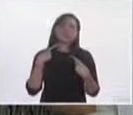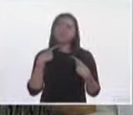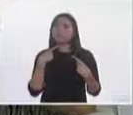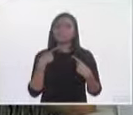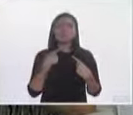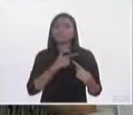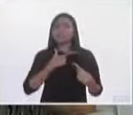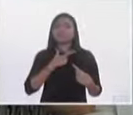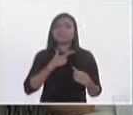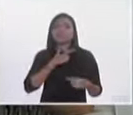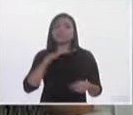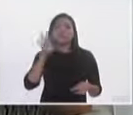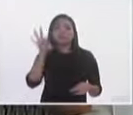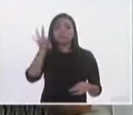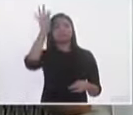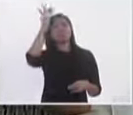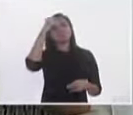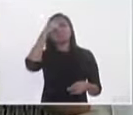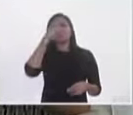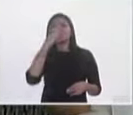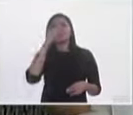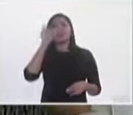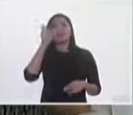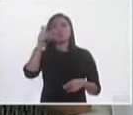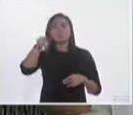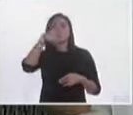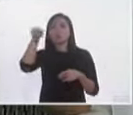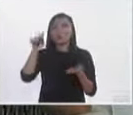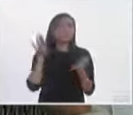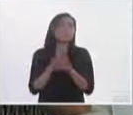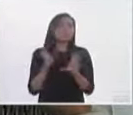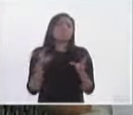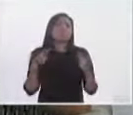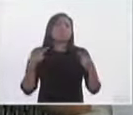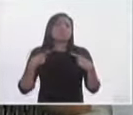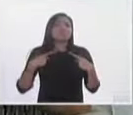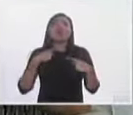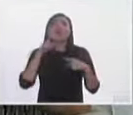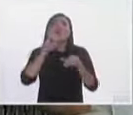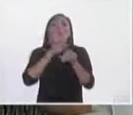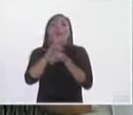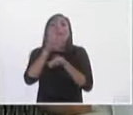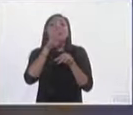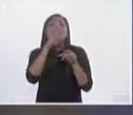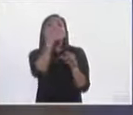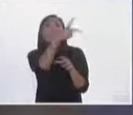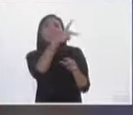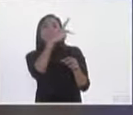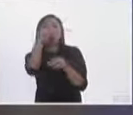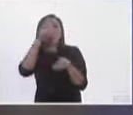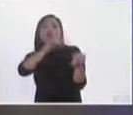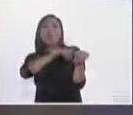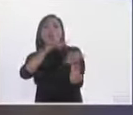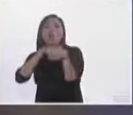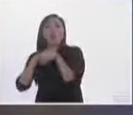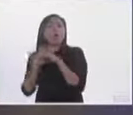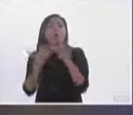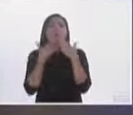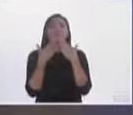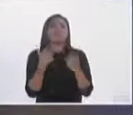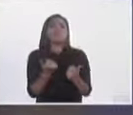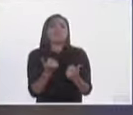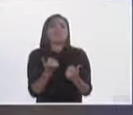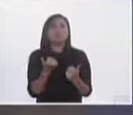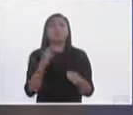apostarle a un grupo de personas que no representan un partido político. Así es, es algo que vino a